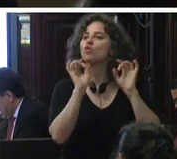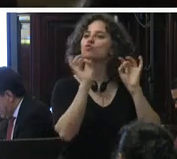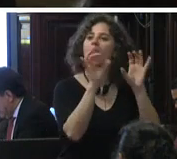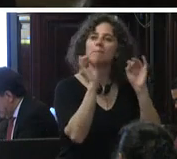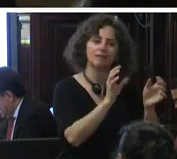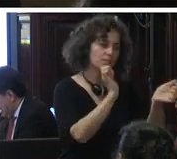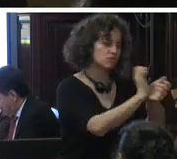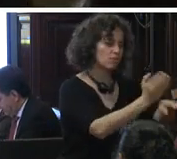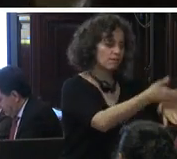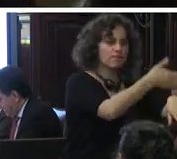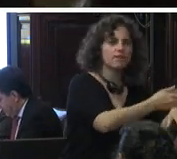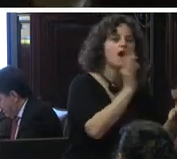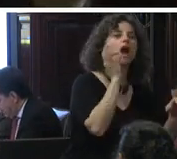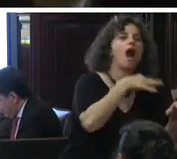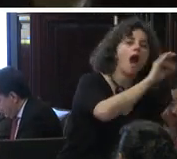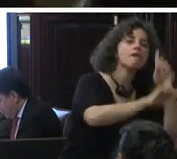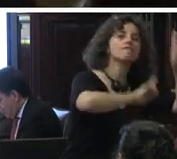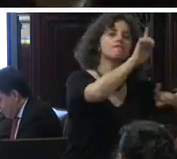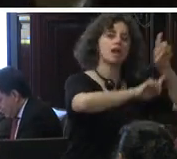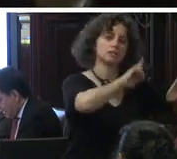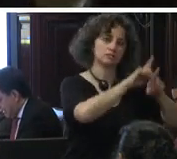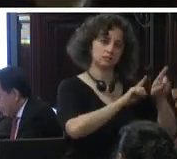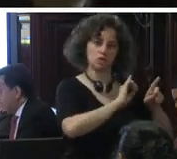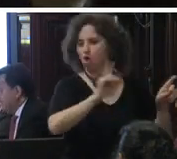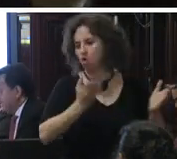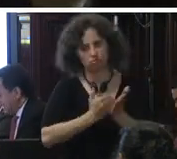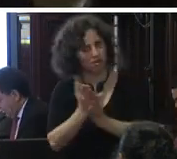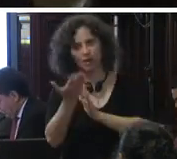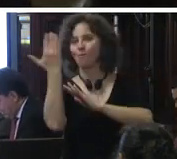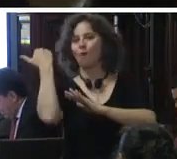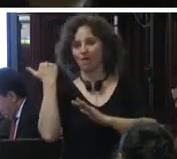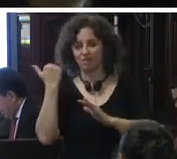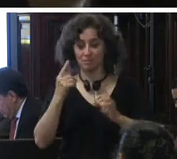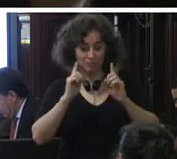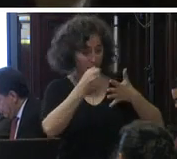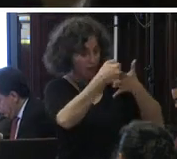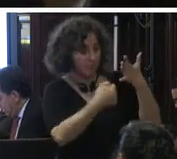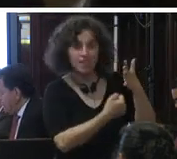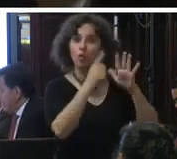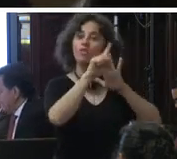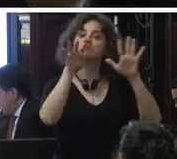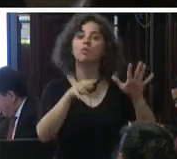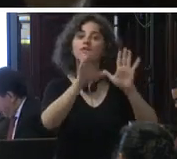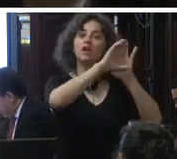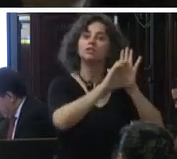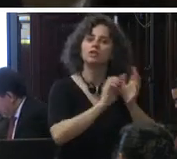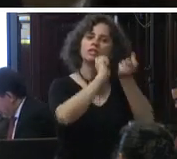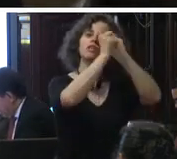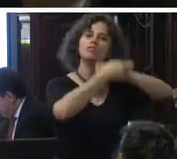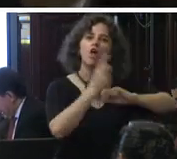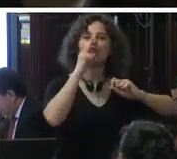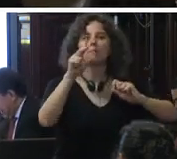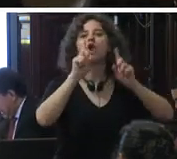excepcional y limitada de hecho como mencioné anteriormente el artículo 19 de la constitución fue reformado en